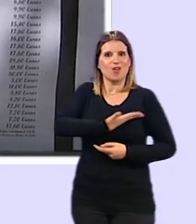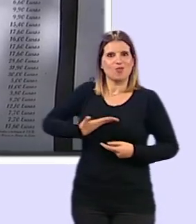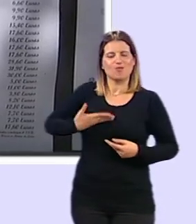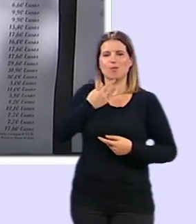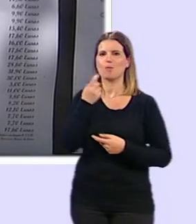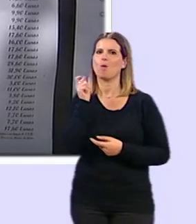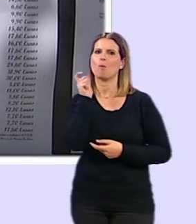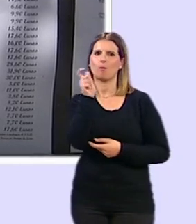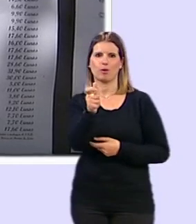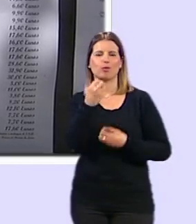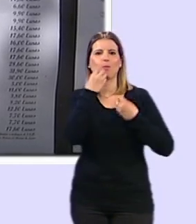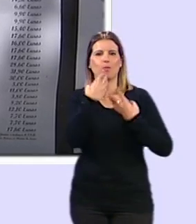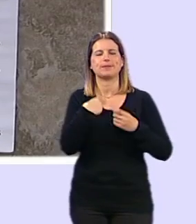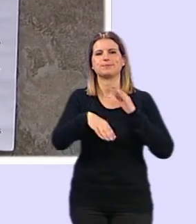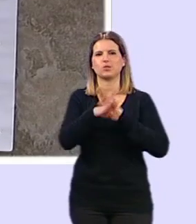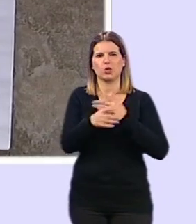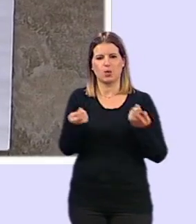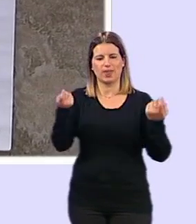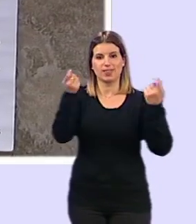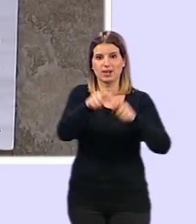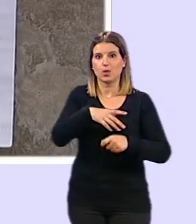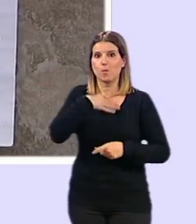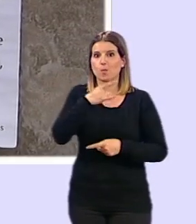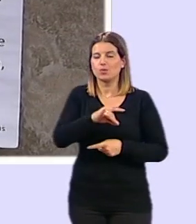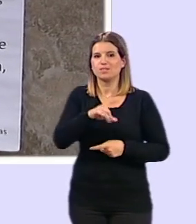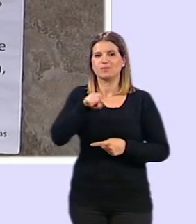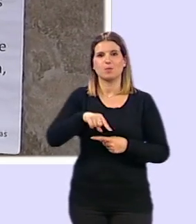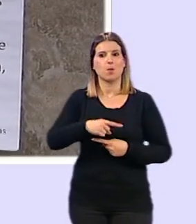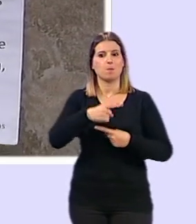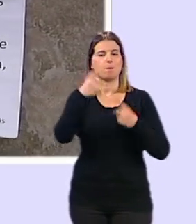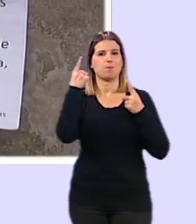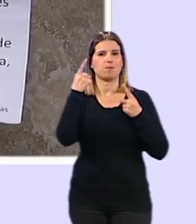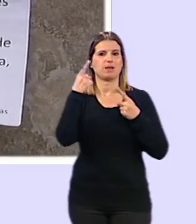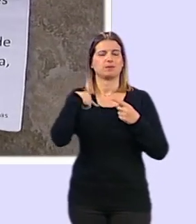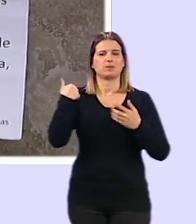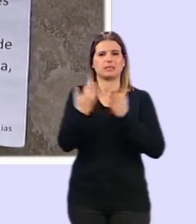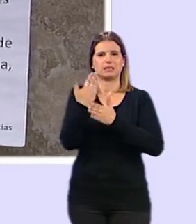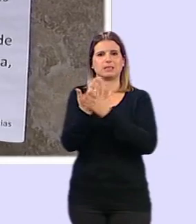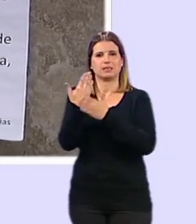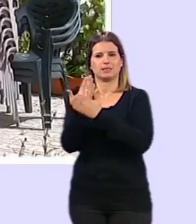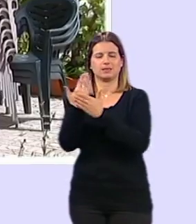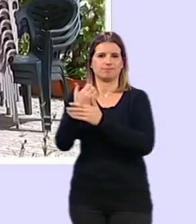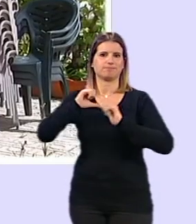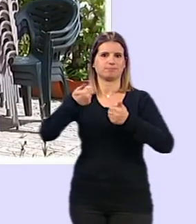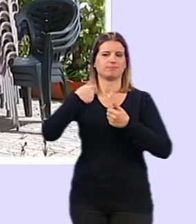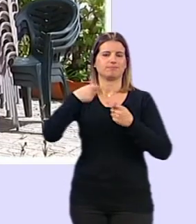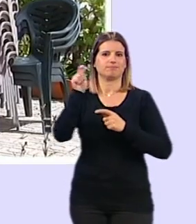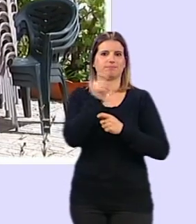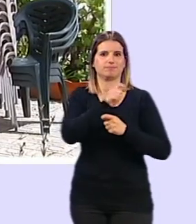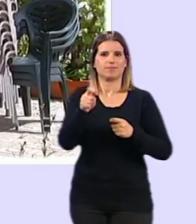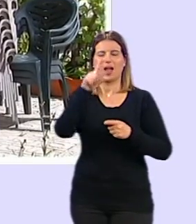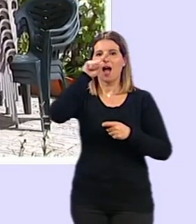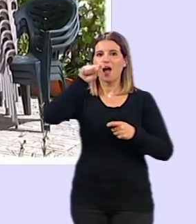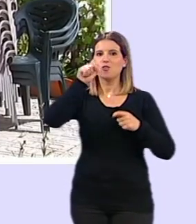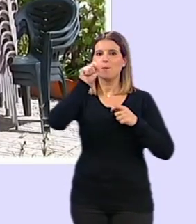precios populares permanece cerrado y probablemente quizás sea la primera vez durante tantos días seguidos desde que se inaugurara allá por el